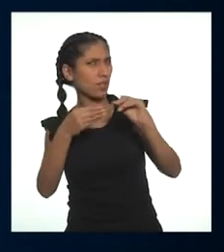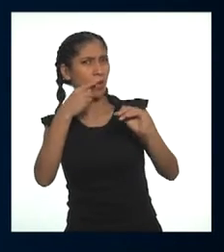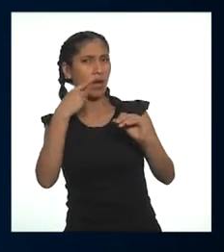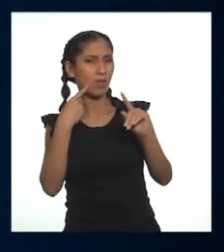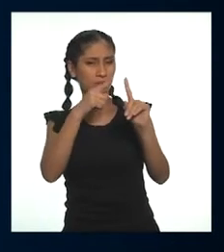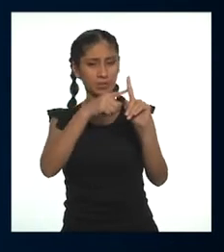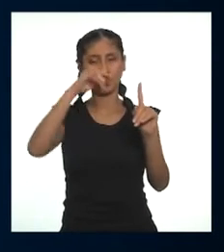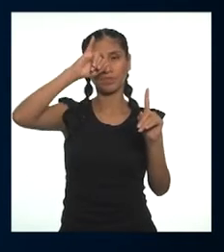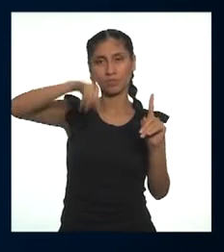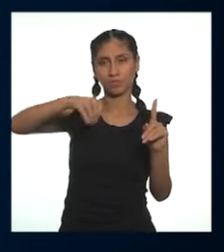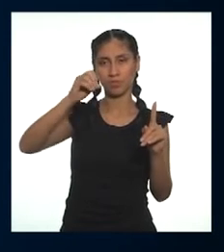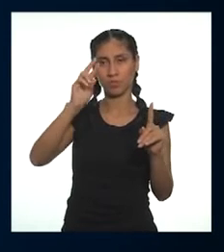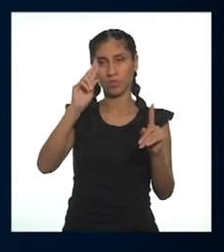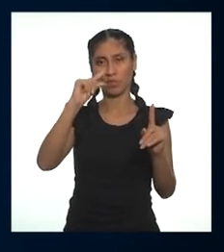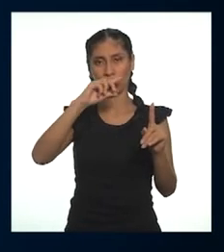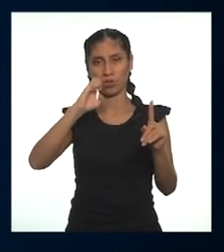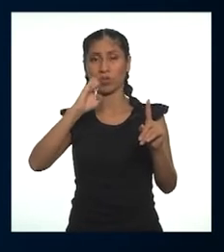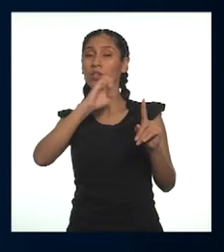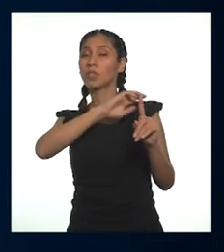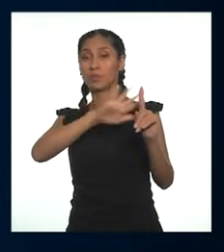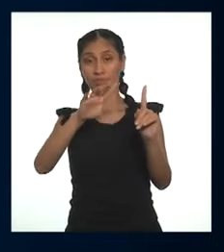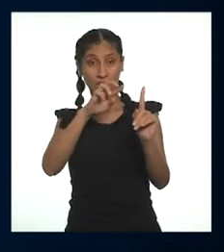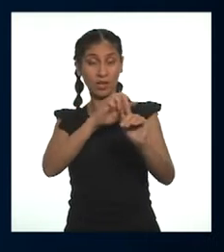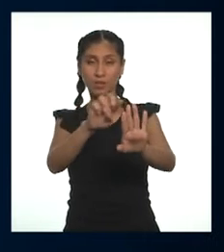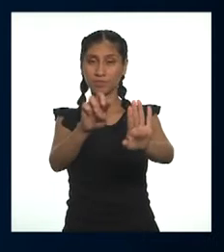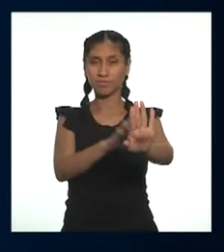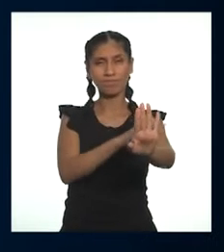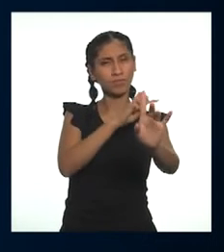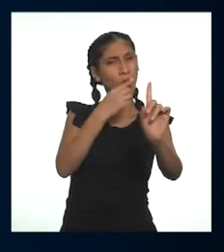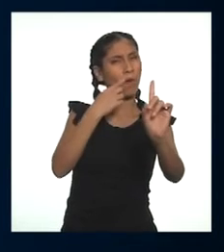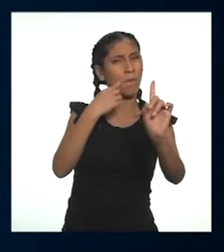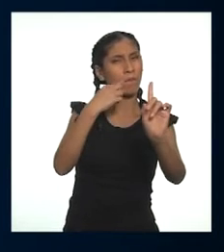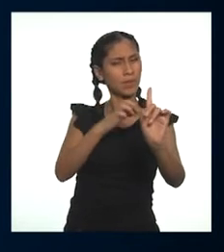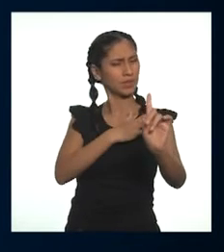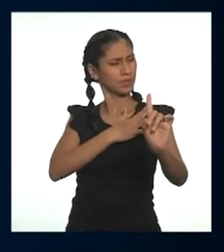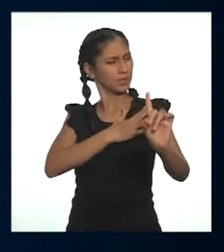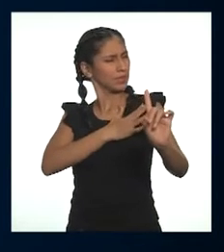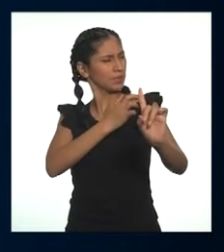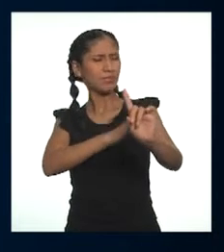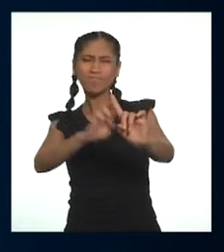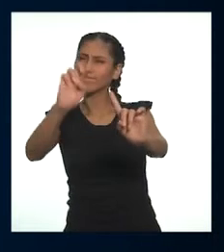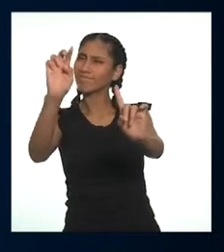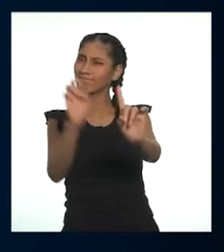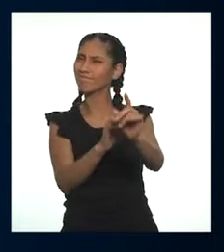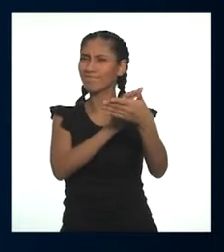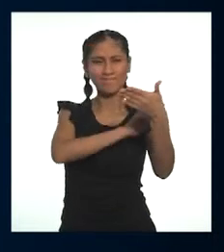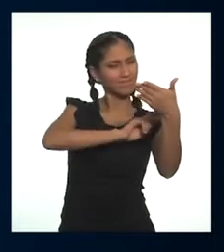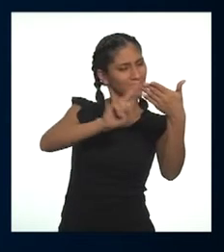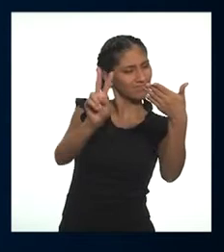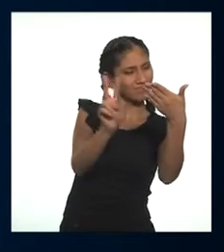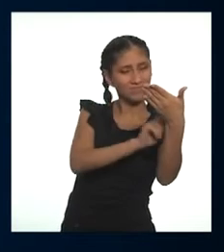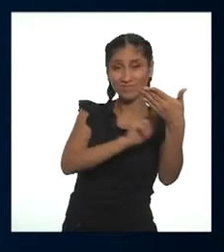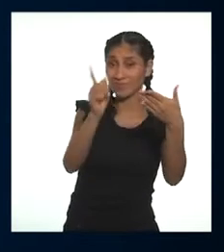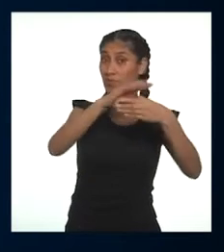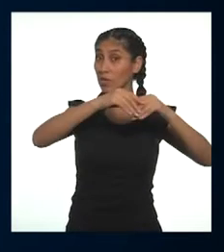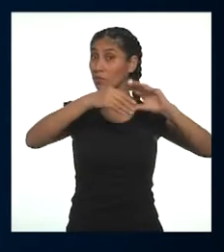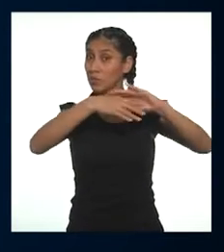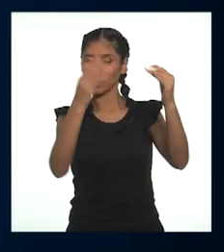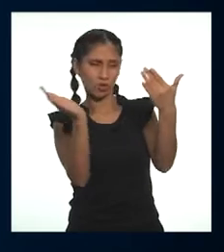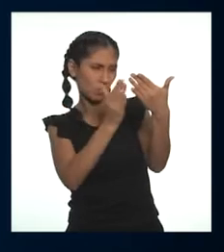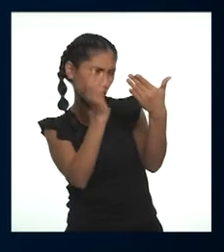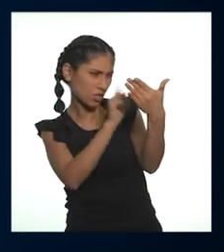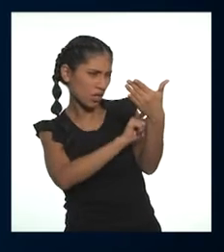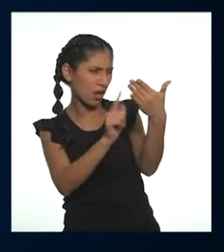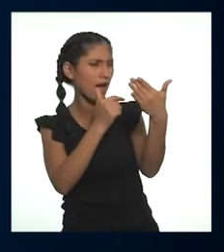le pertenece a Jorge Pimentel, poeta peruano. En esta oportunidad, leeremos un párrafo de un